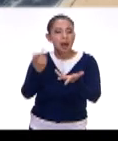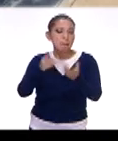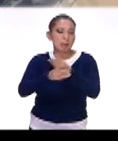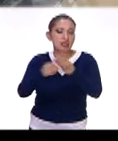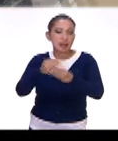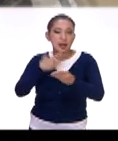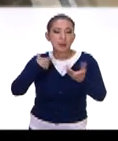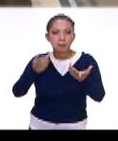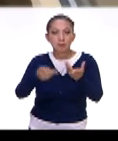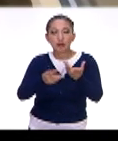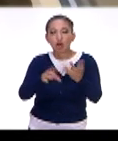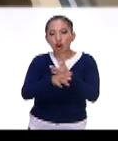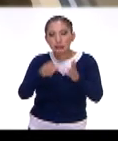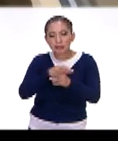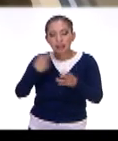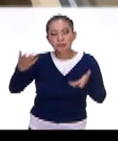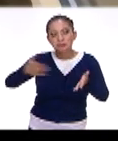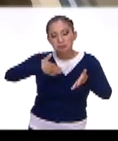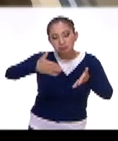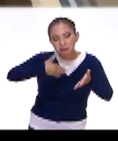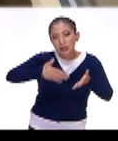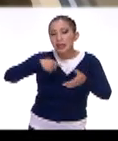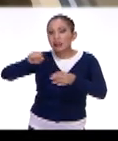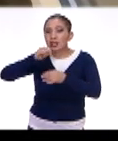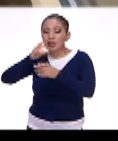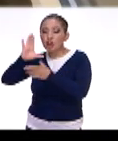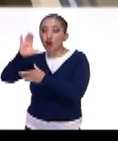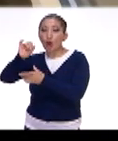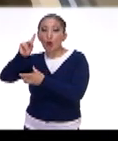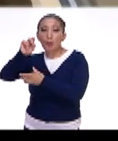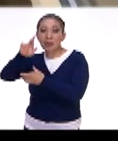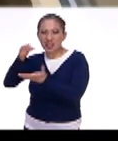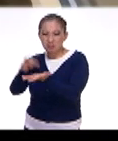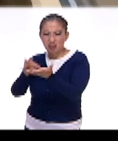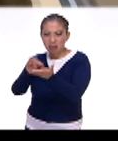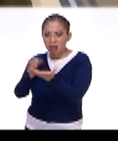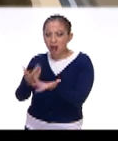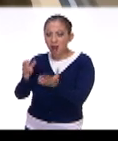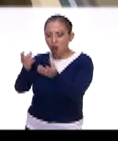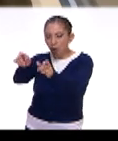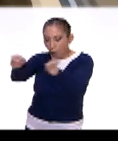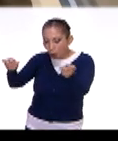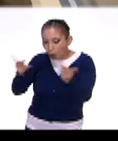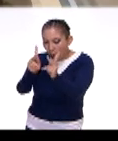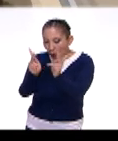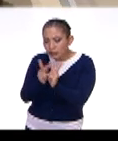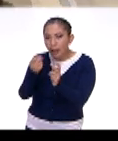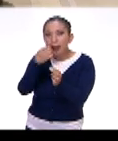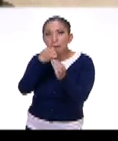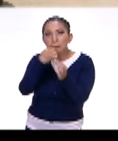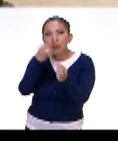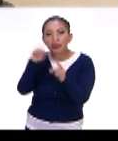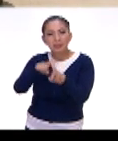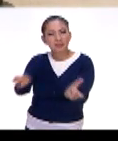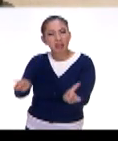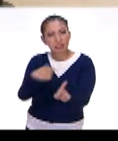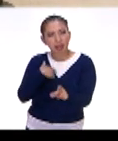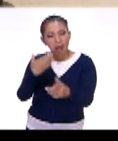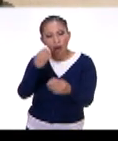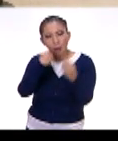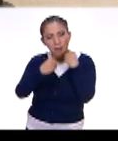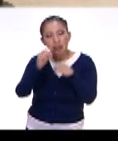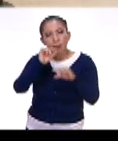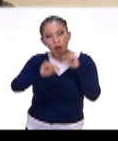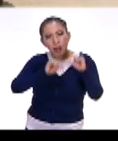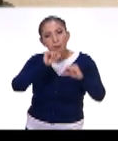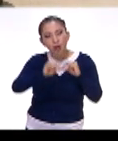y luego cómo llega el cobre. Y estas cosas cómo le dan sabores diferentes a la comida. Y también van